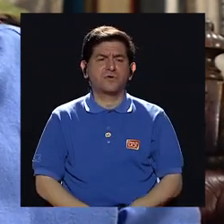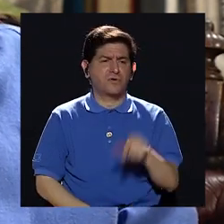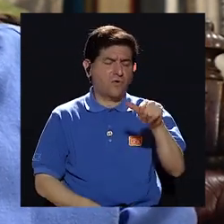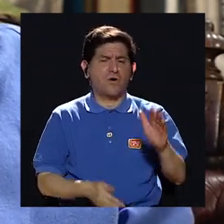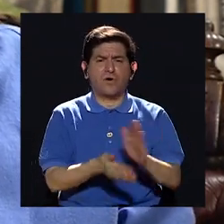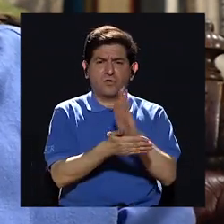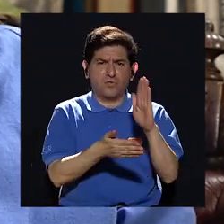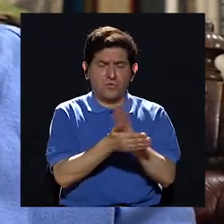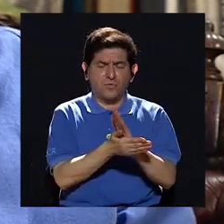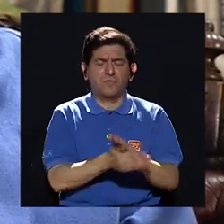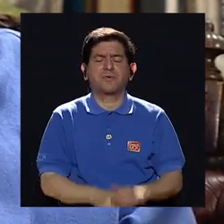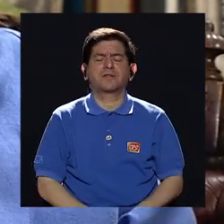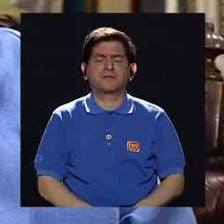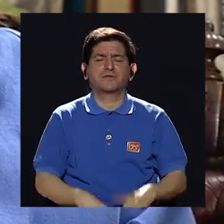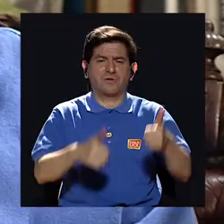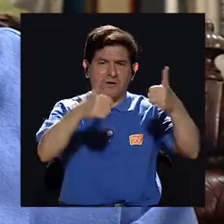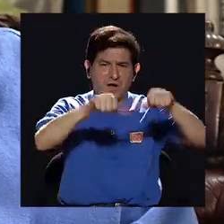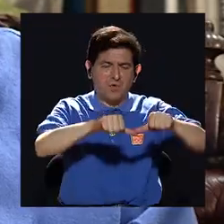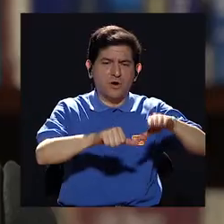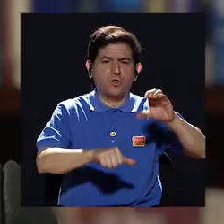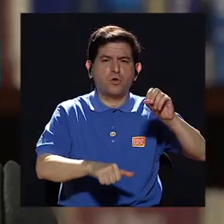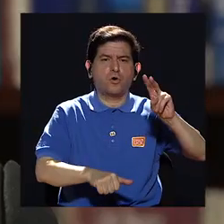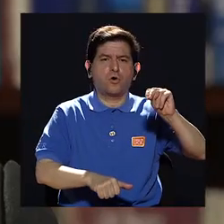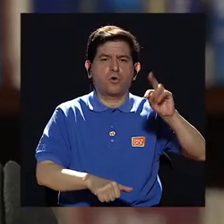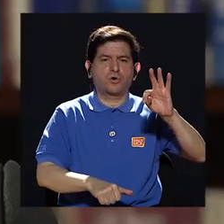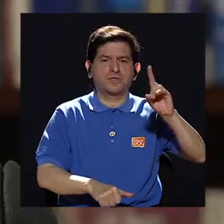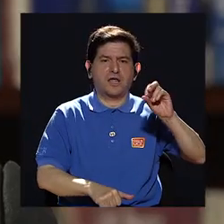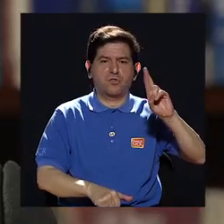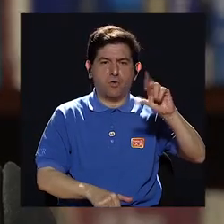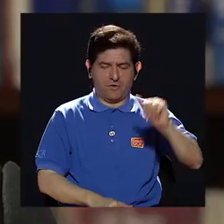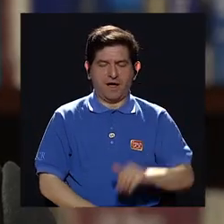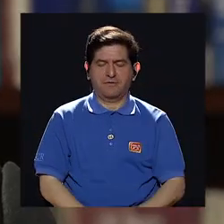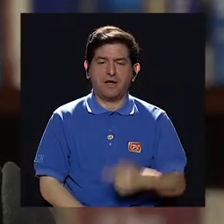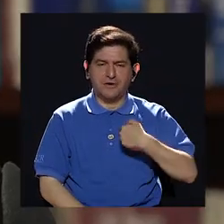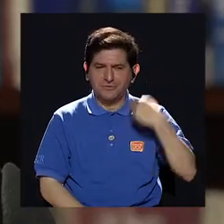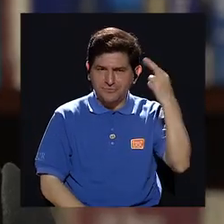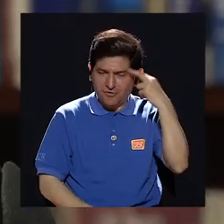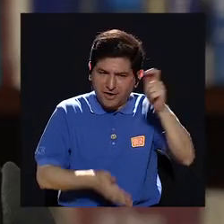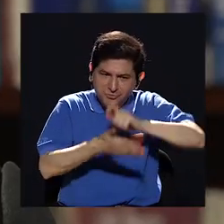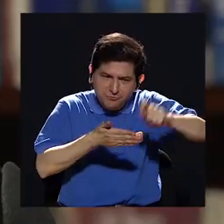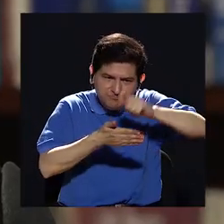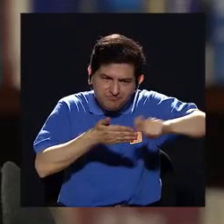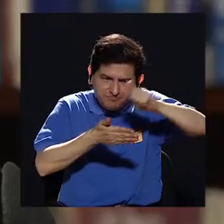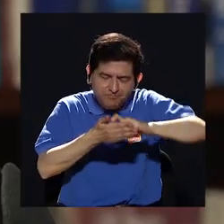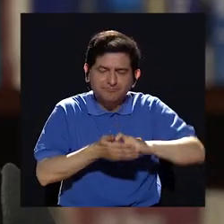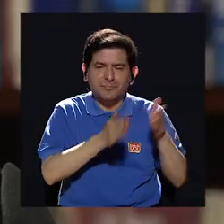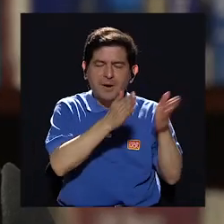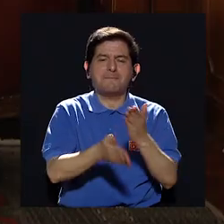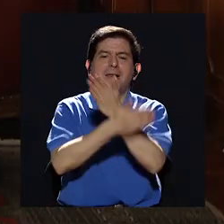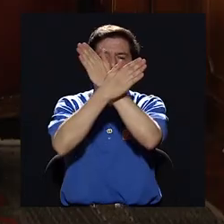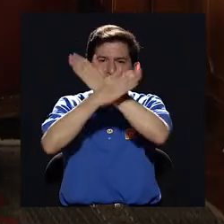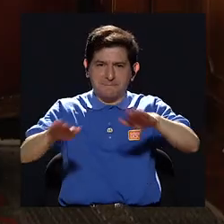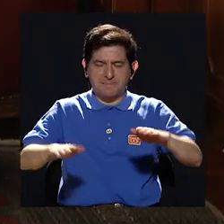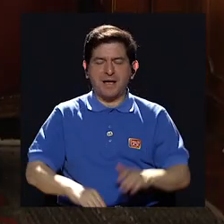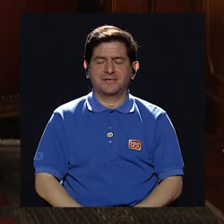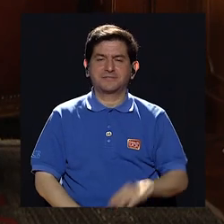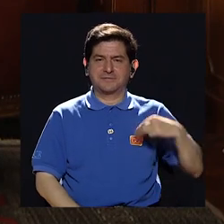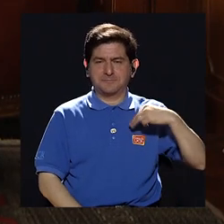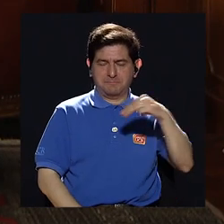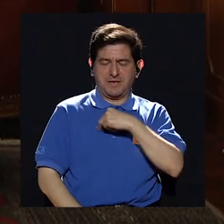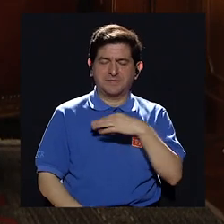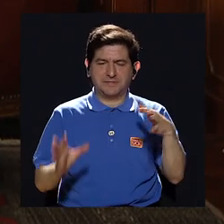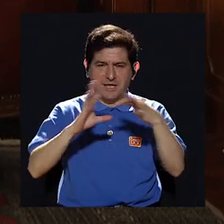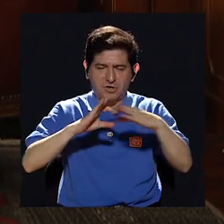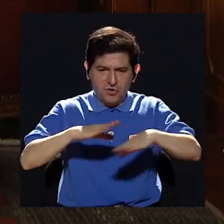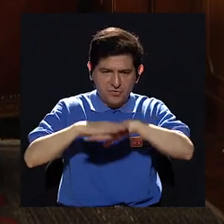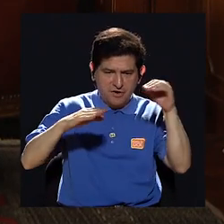acta de contadora, la iniciativa de paz de contadora. Y por eso redacto el plan de paz, las cancillerías lo